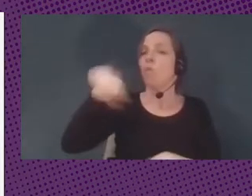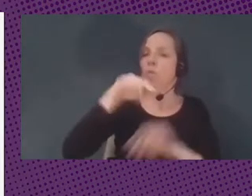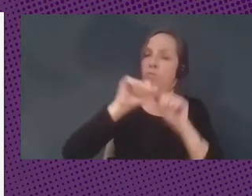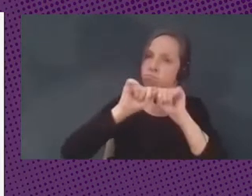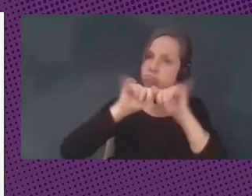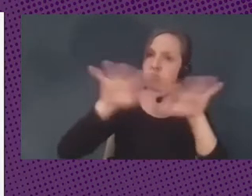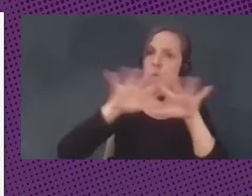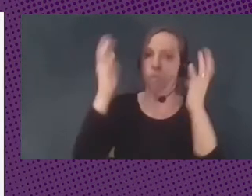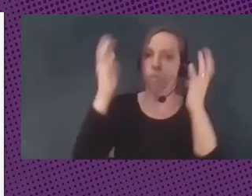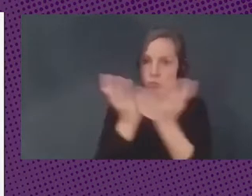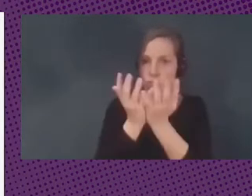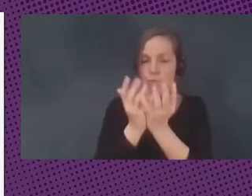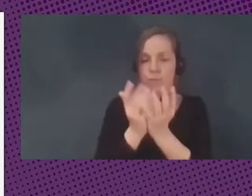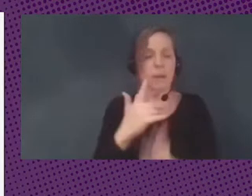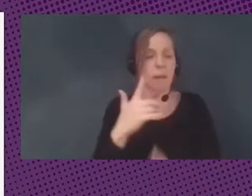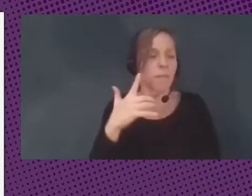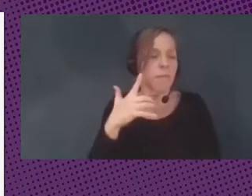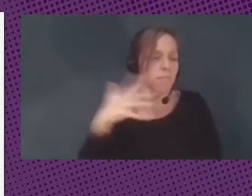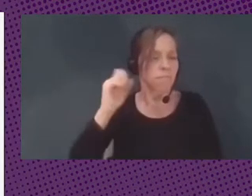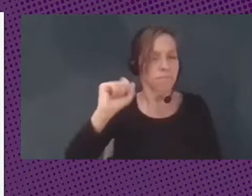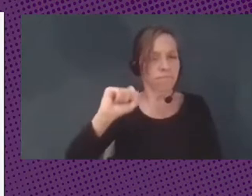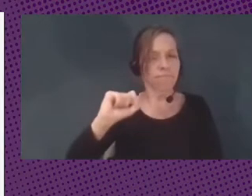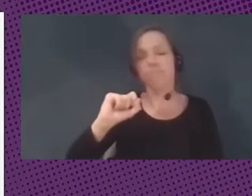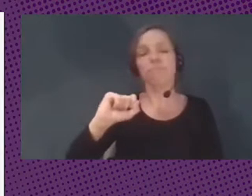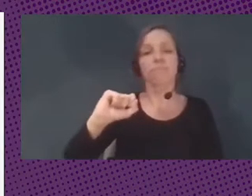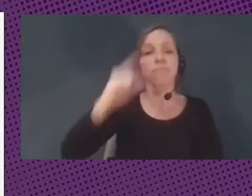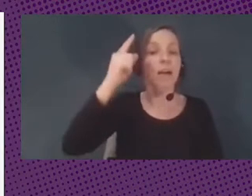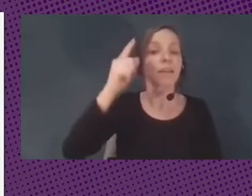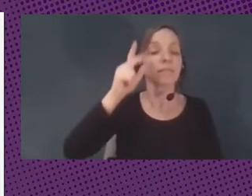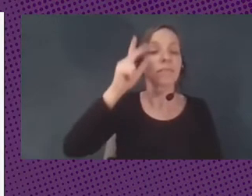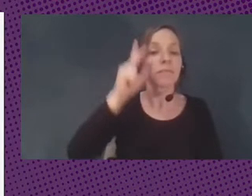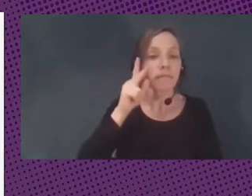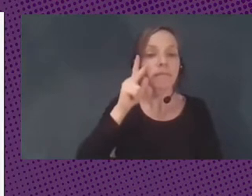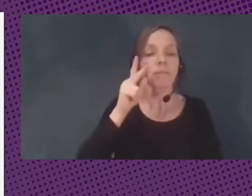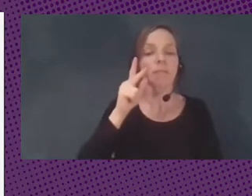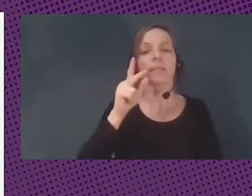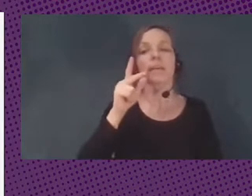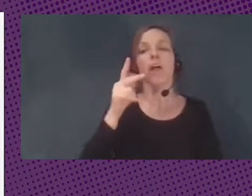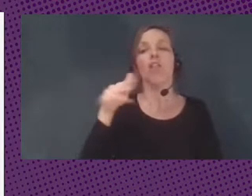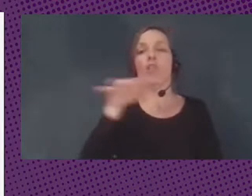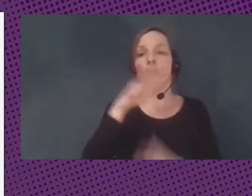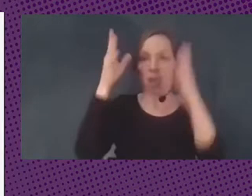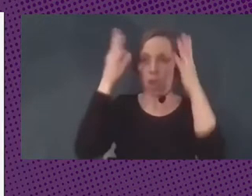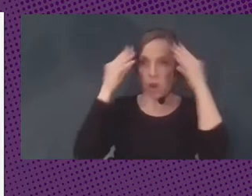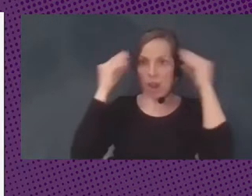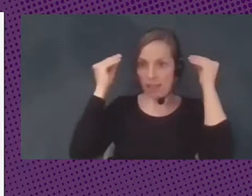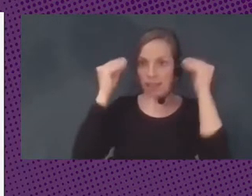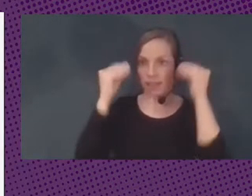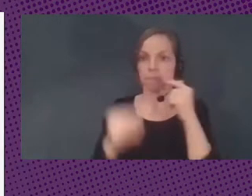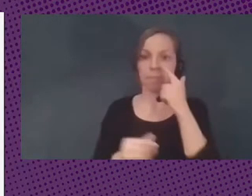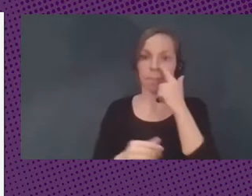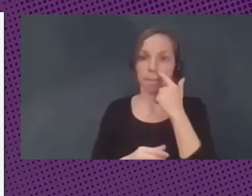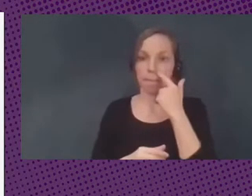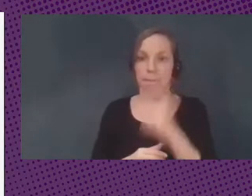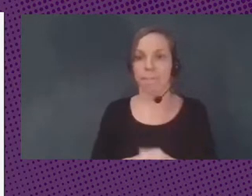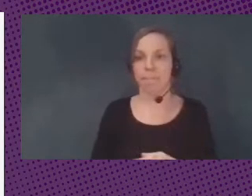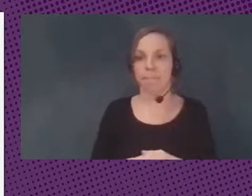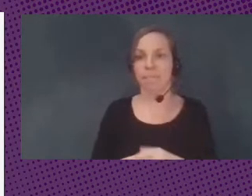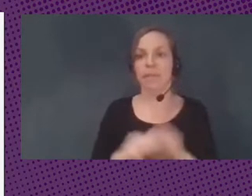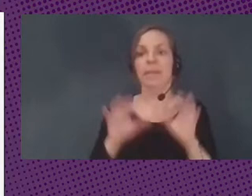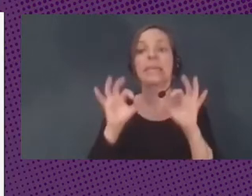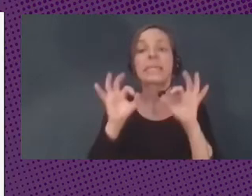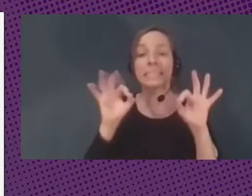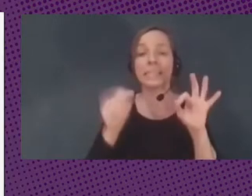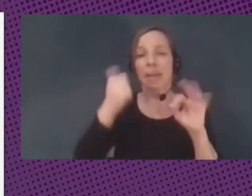En donde más éxito tuvo fue también en Holanda, específicamente en